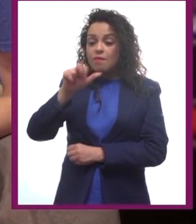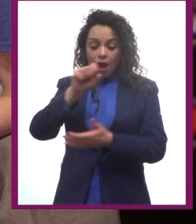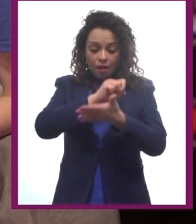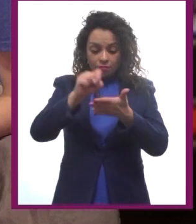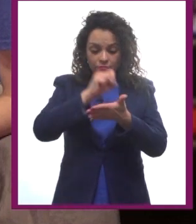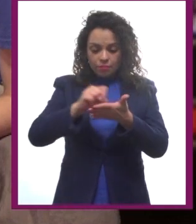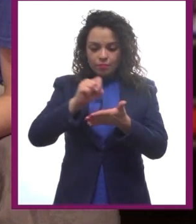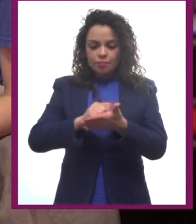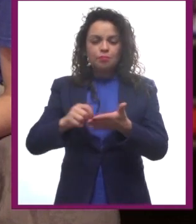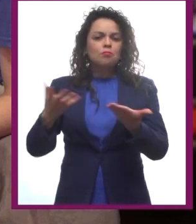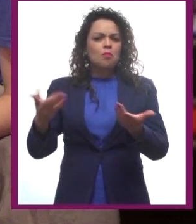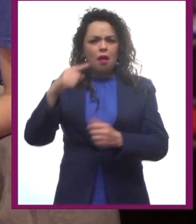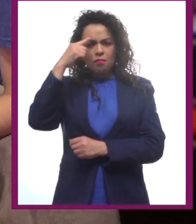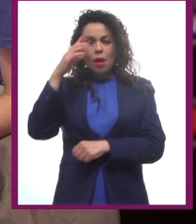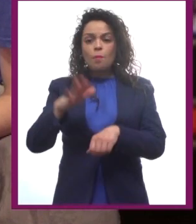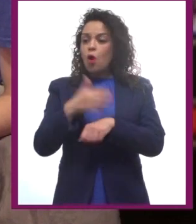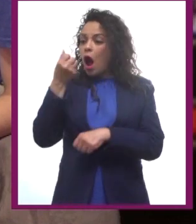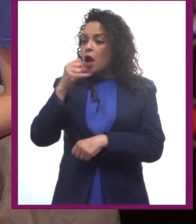vida. ¿Cómo?